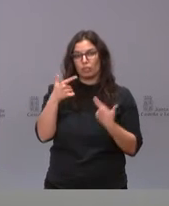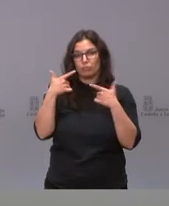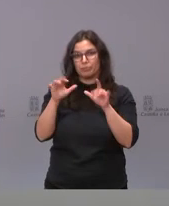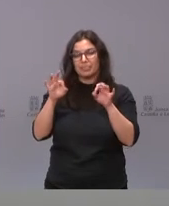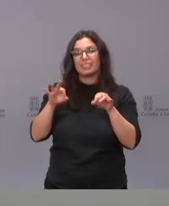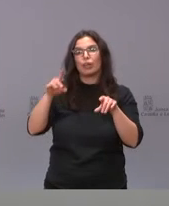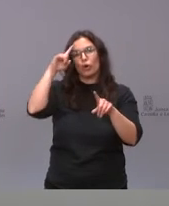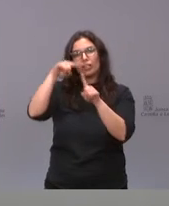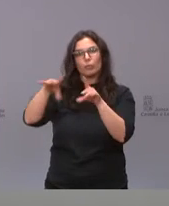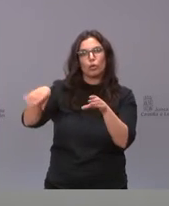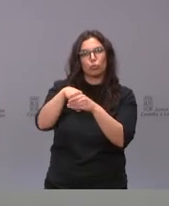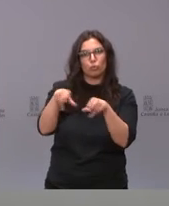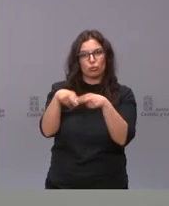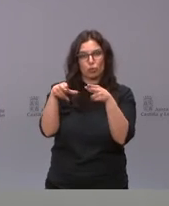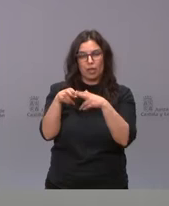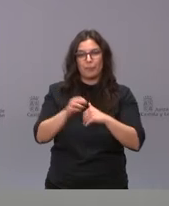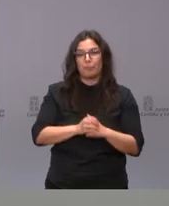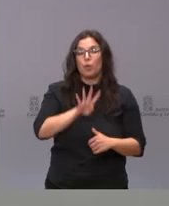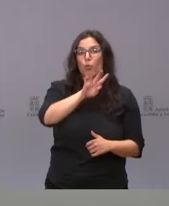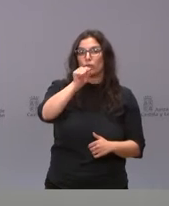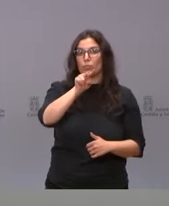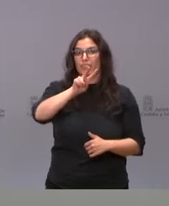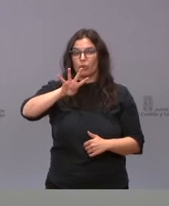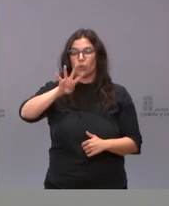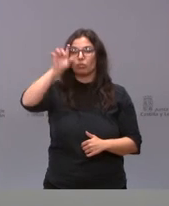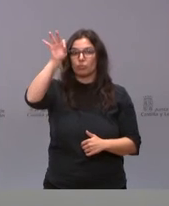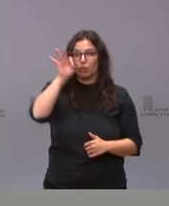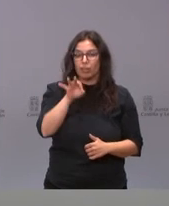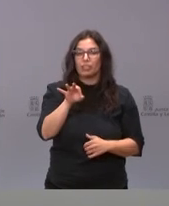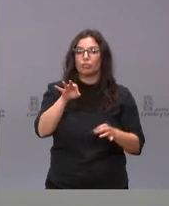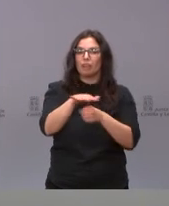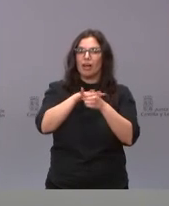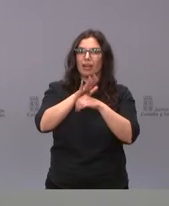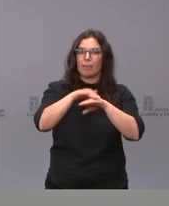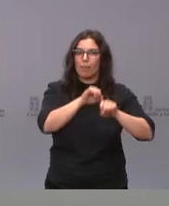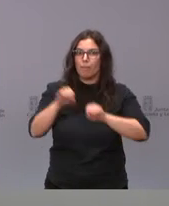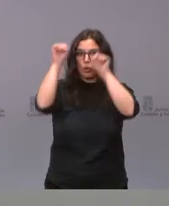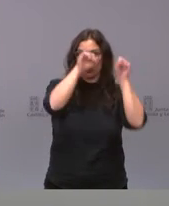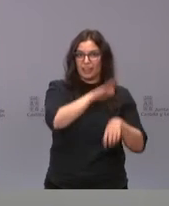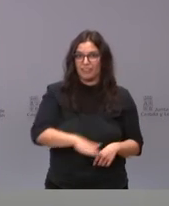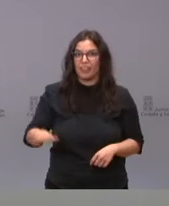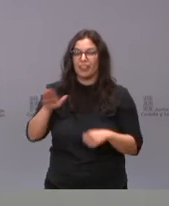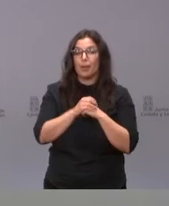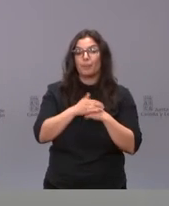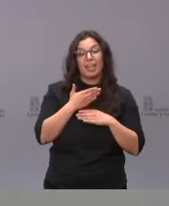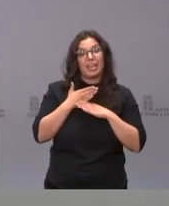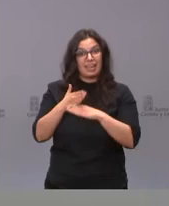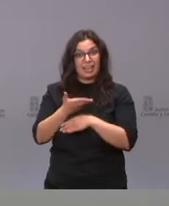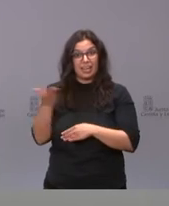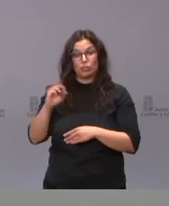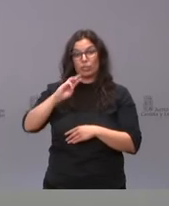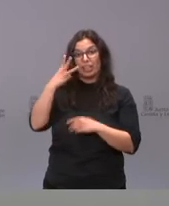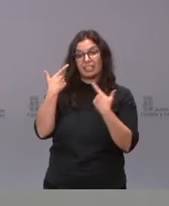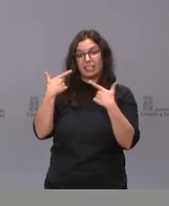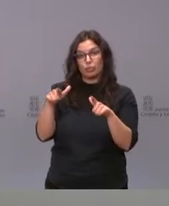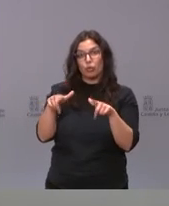inclusión social, un 4,24% en el área de protección a la infancia y el resto del tercer sector